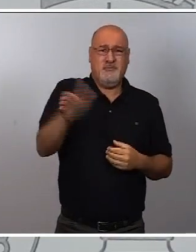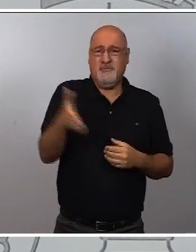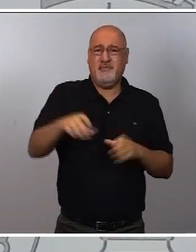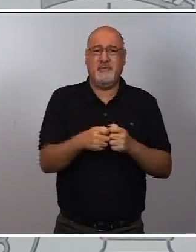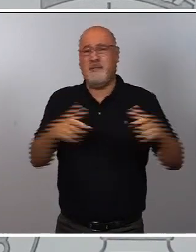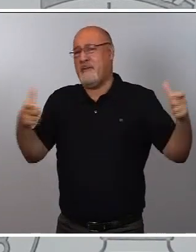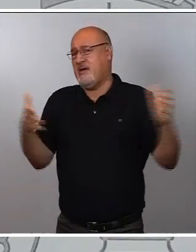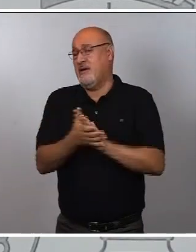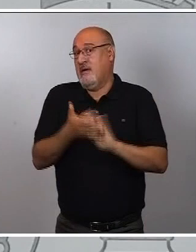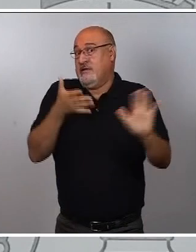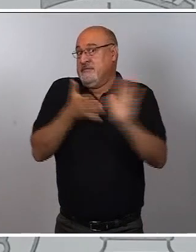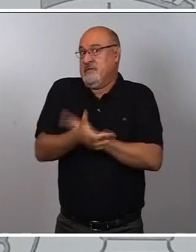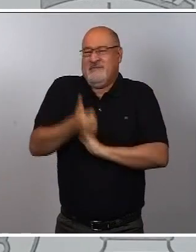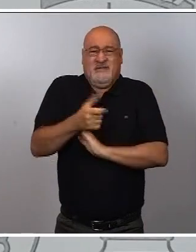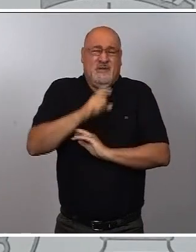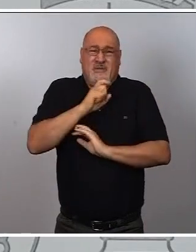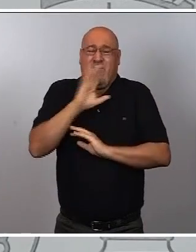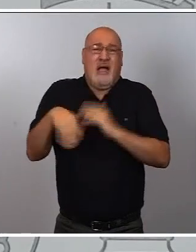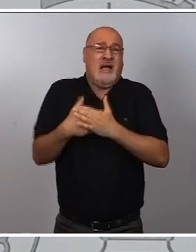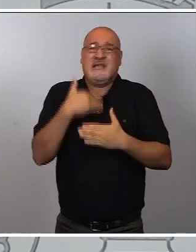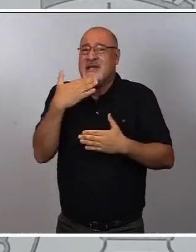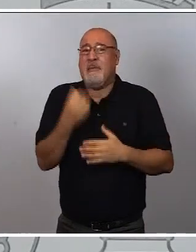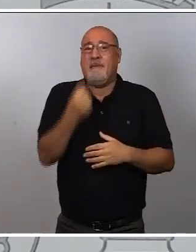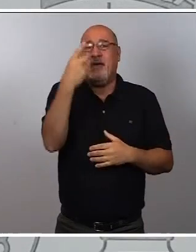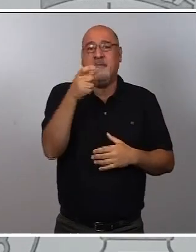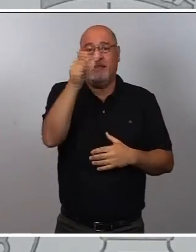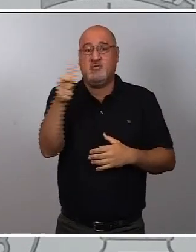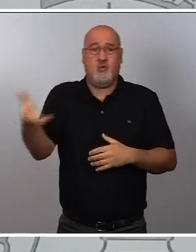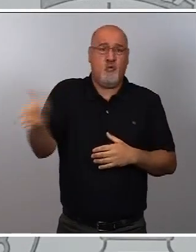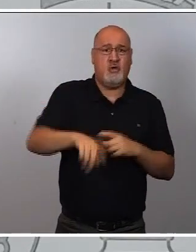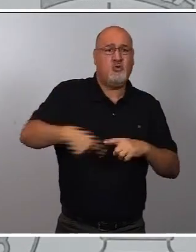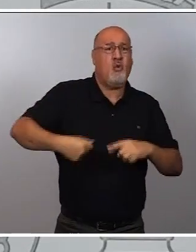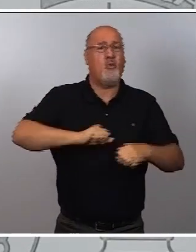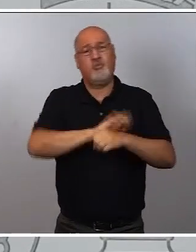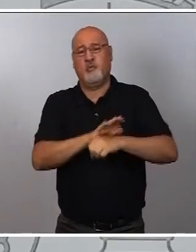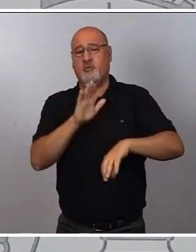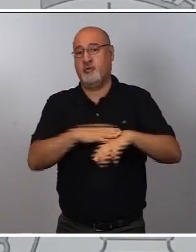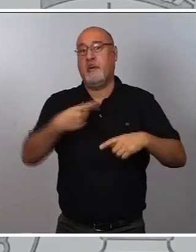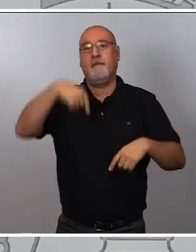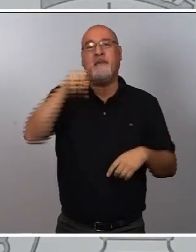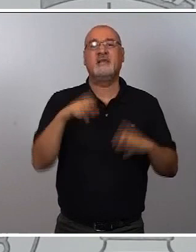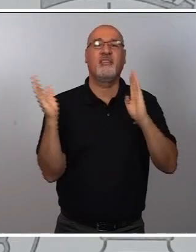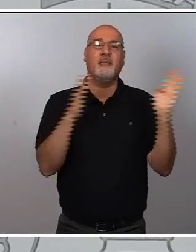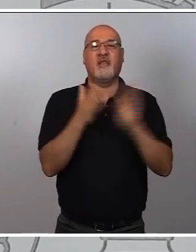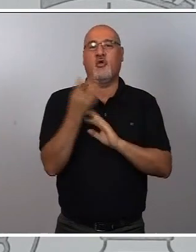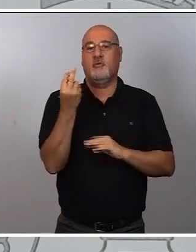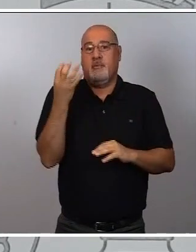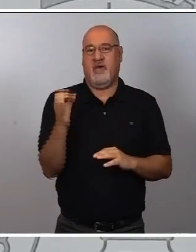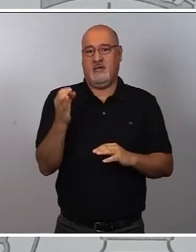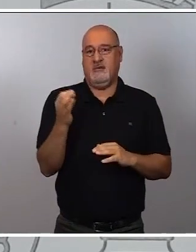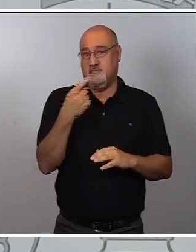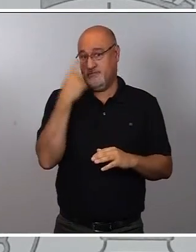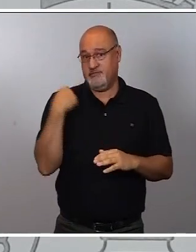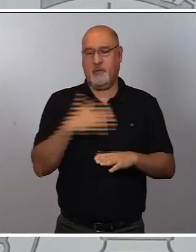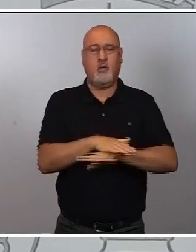indescriptibles, llegando a acercarnos a mil fallecidos al día a finales del mismo mes de marzo de 2020. El Gobierno de